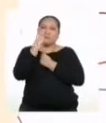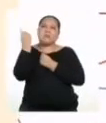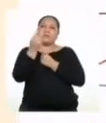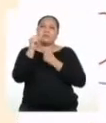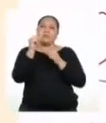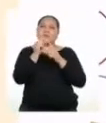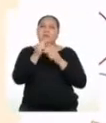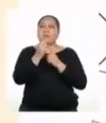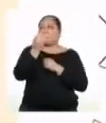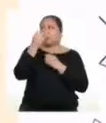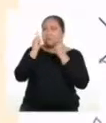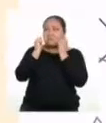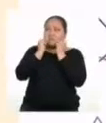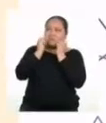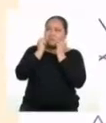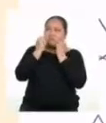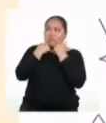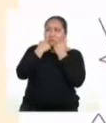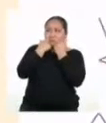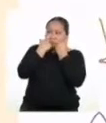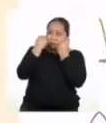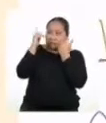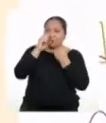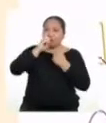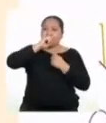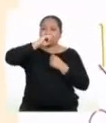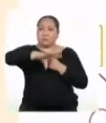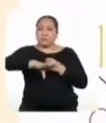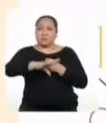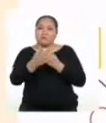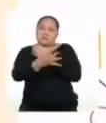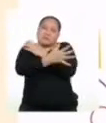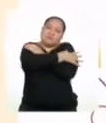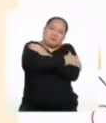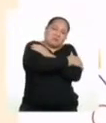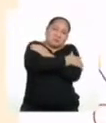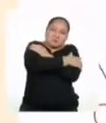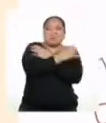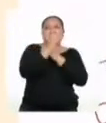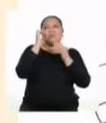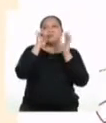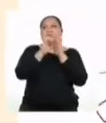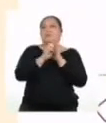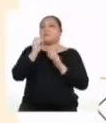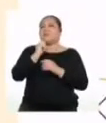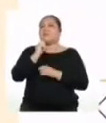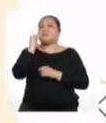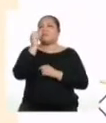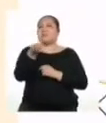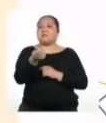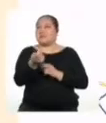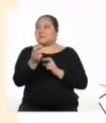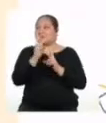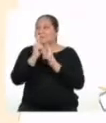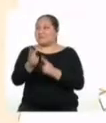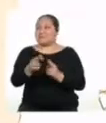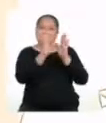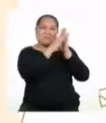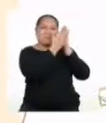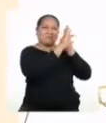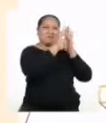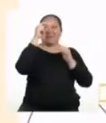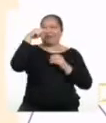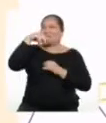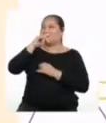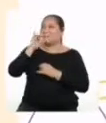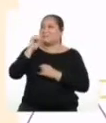hay gente tímida para decirlo, y en ese caso se puede dar un abrazo, por ejemplo, o regalar un fanzine. Entiendo.